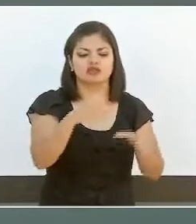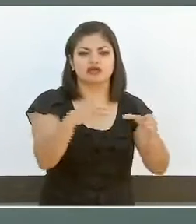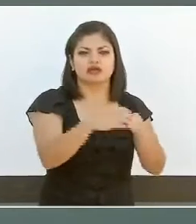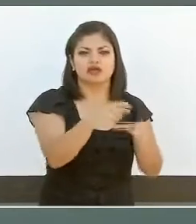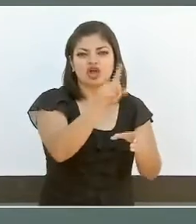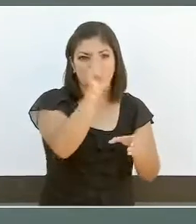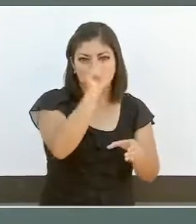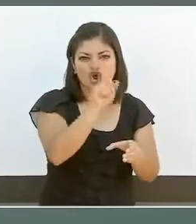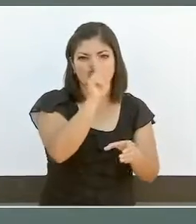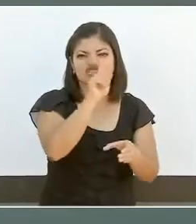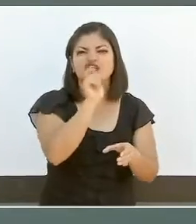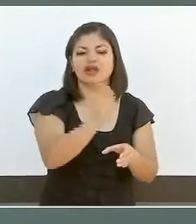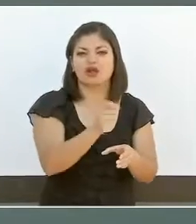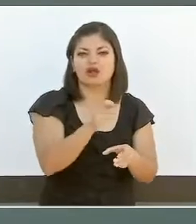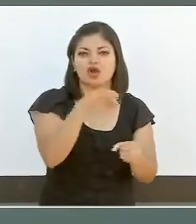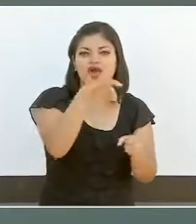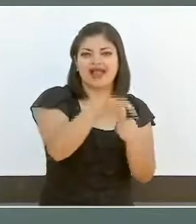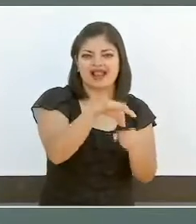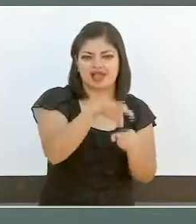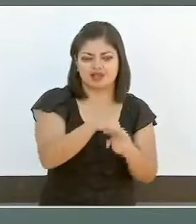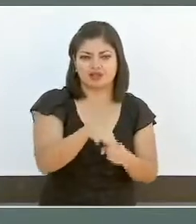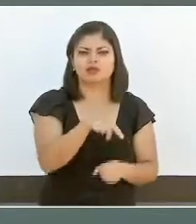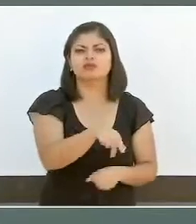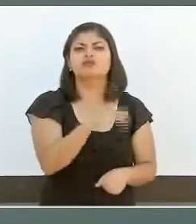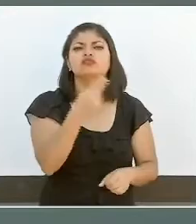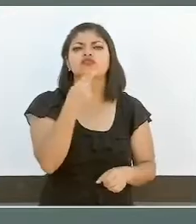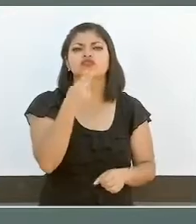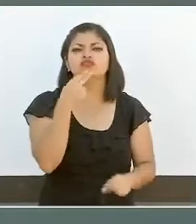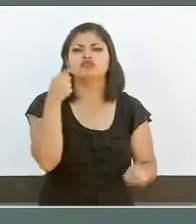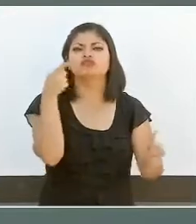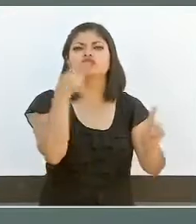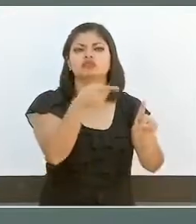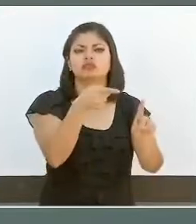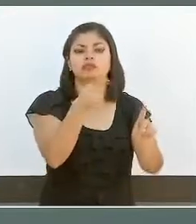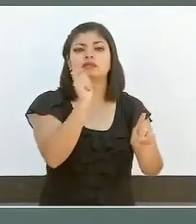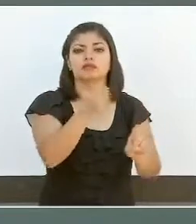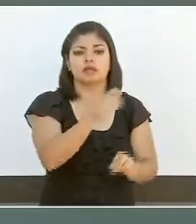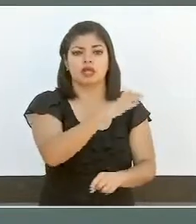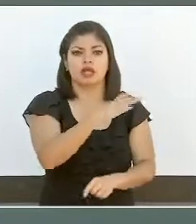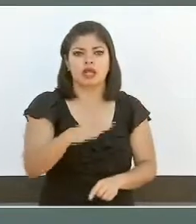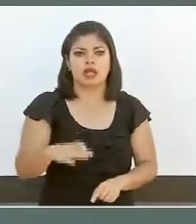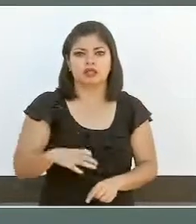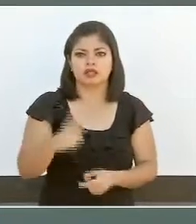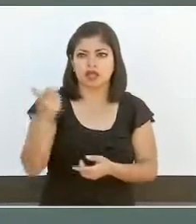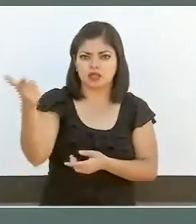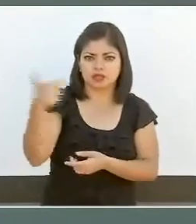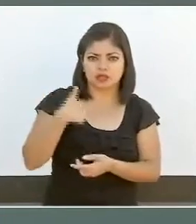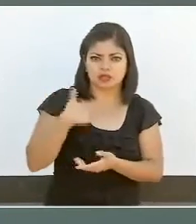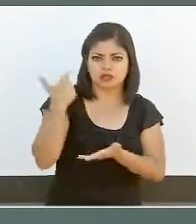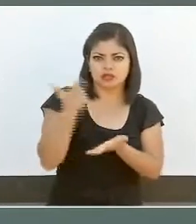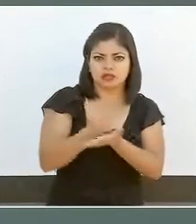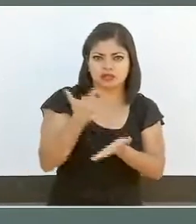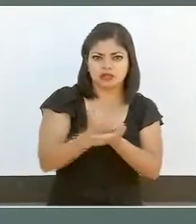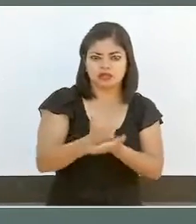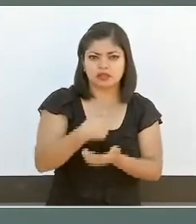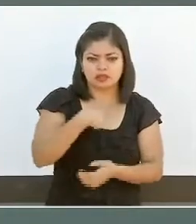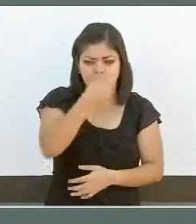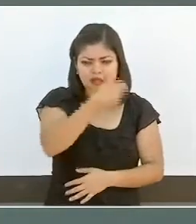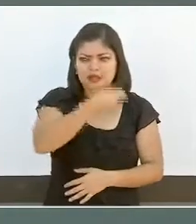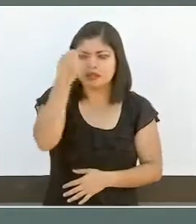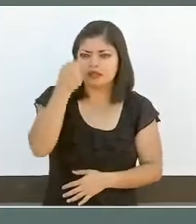como objetivo que no haya un aspirante o candidato amenazado por el crimen organizado de cuello blanco,